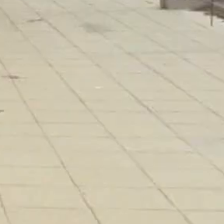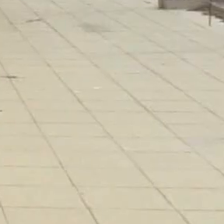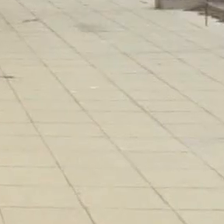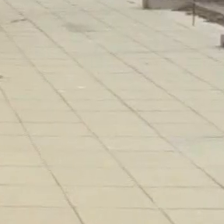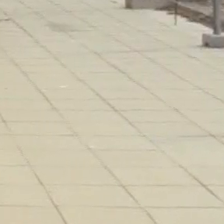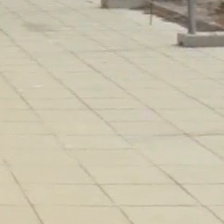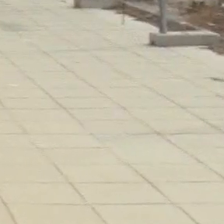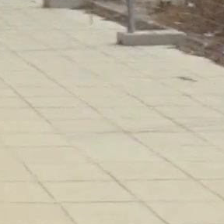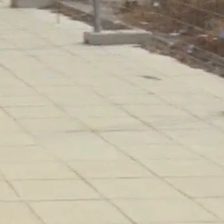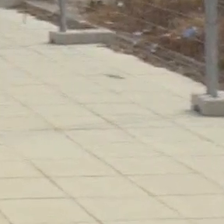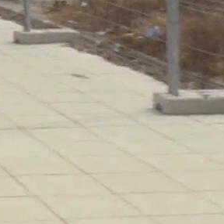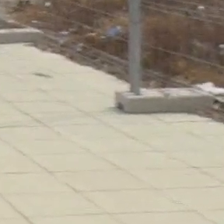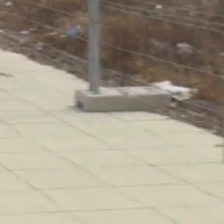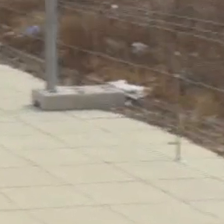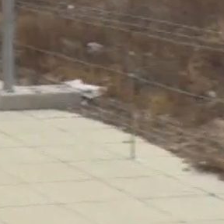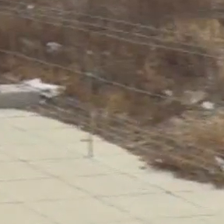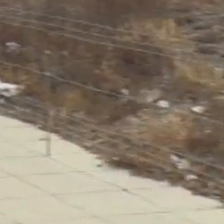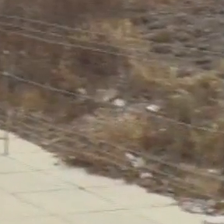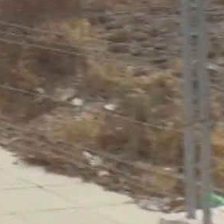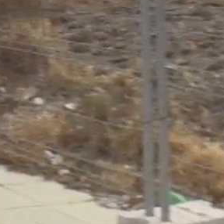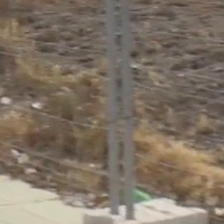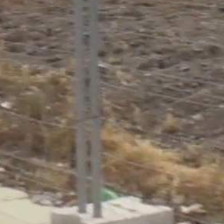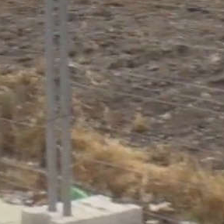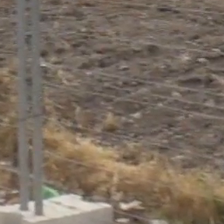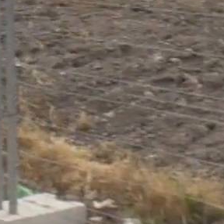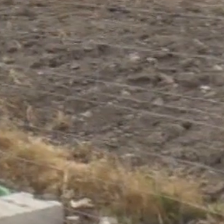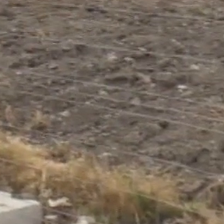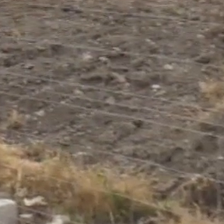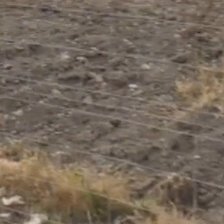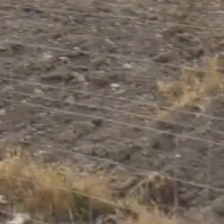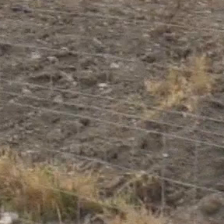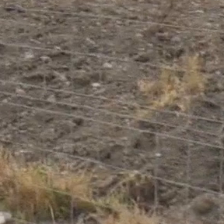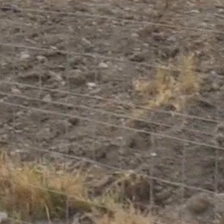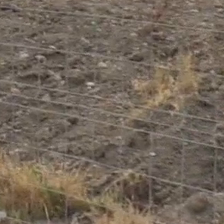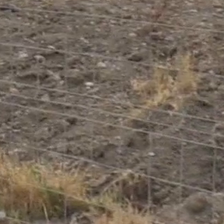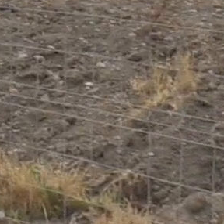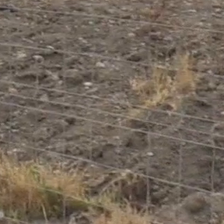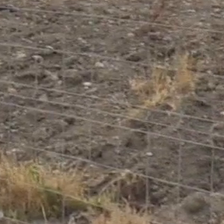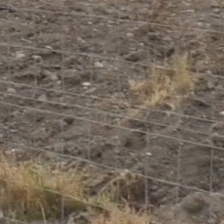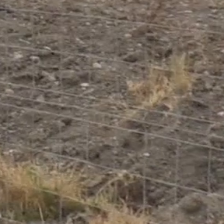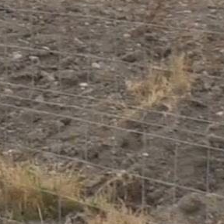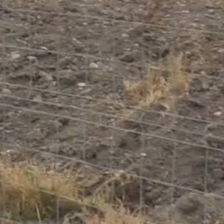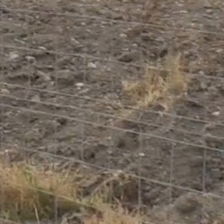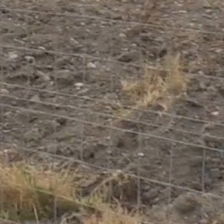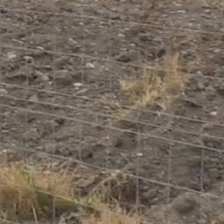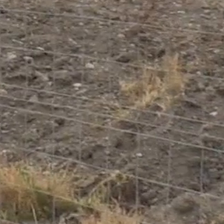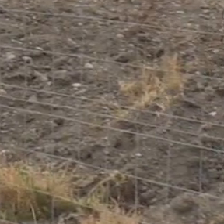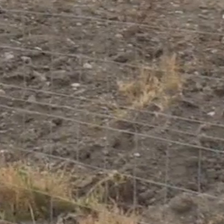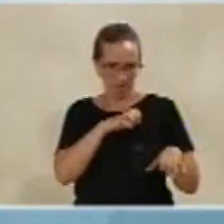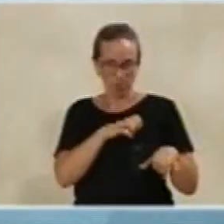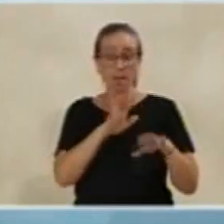para la construcción de 64 viviendas de protección oficial en una parcela ubicada a la espalda de Carrefour.